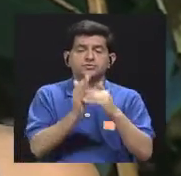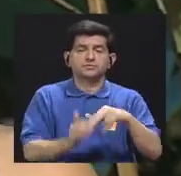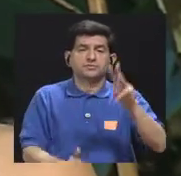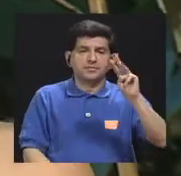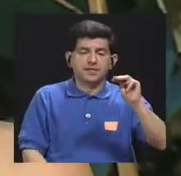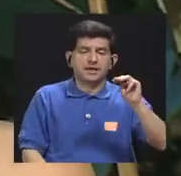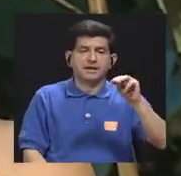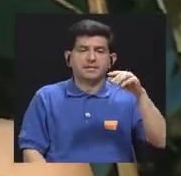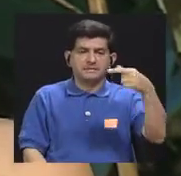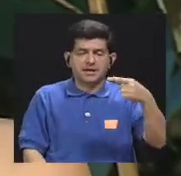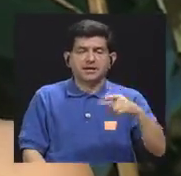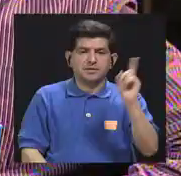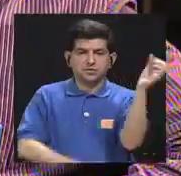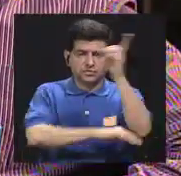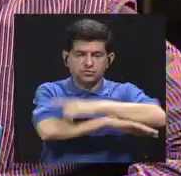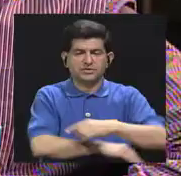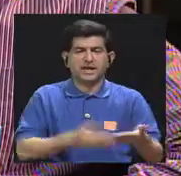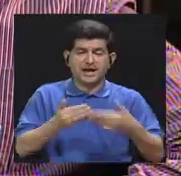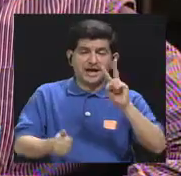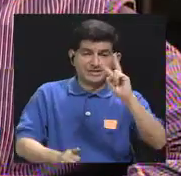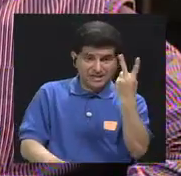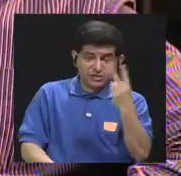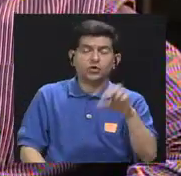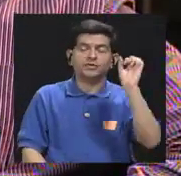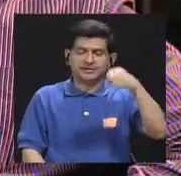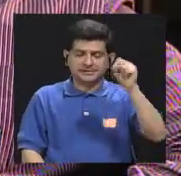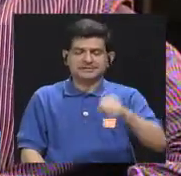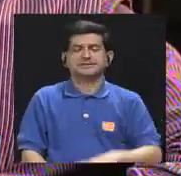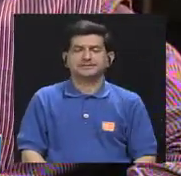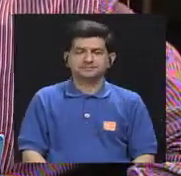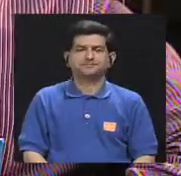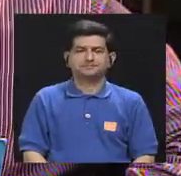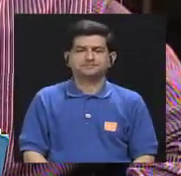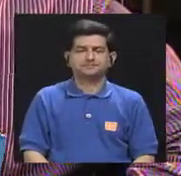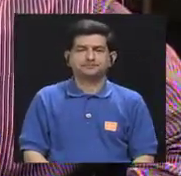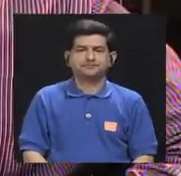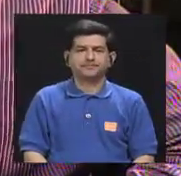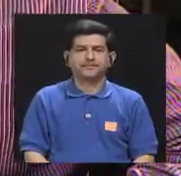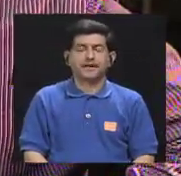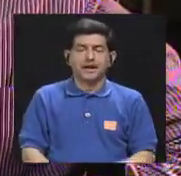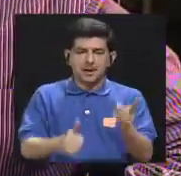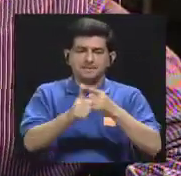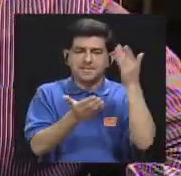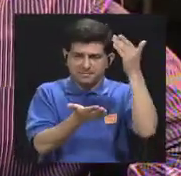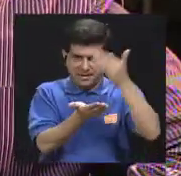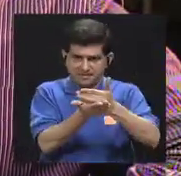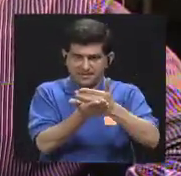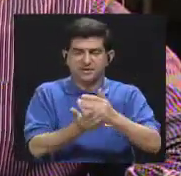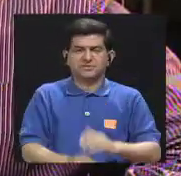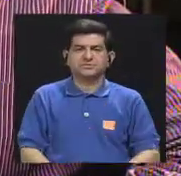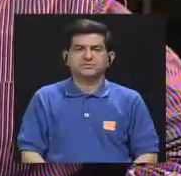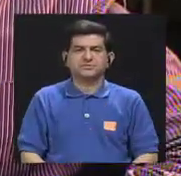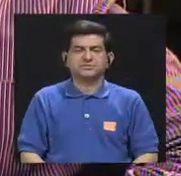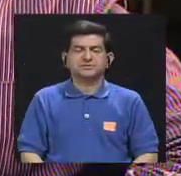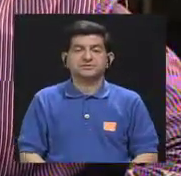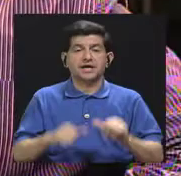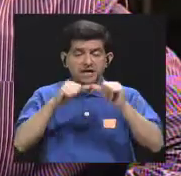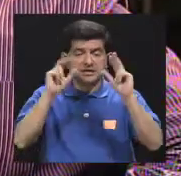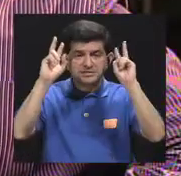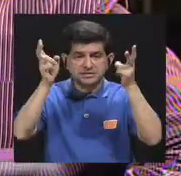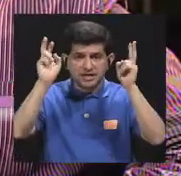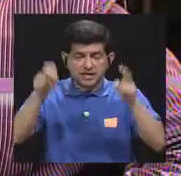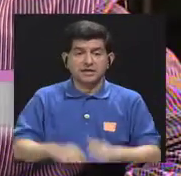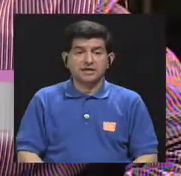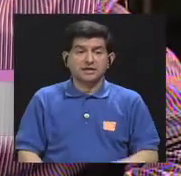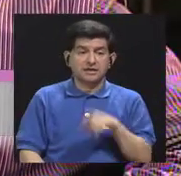milígramos de sodio al día. Casi duplicado. Casi duplicado, así es. Bueno, vamos a hacer una primera pausa para retomar el tema